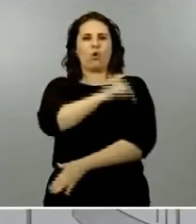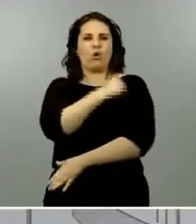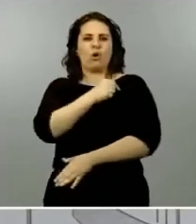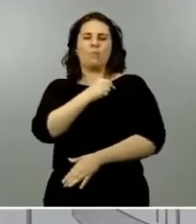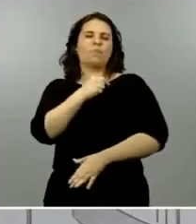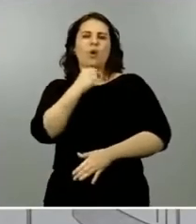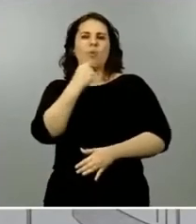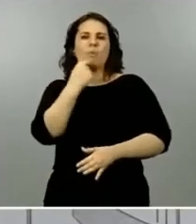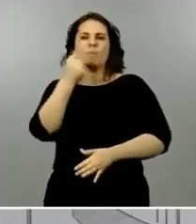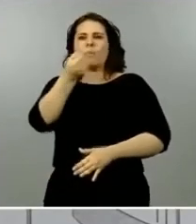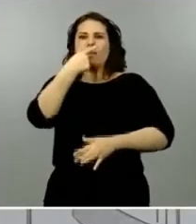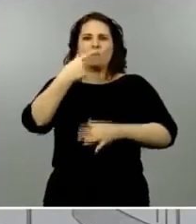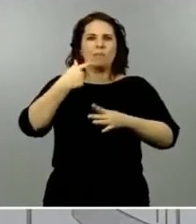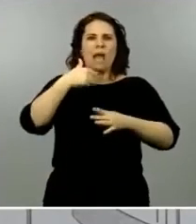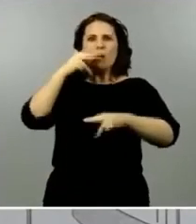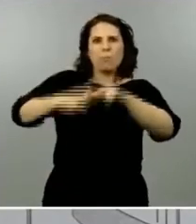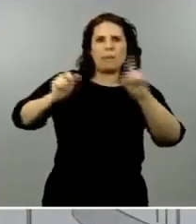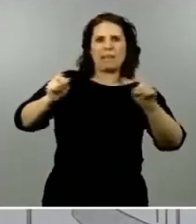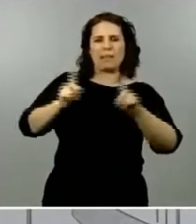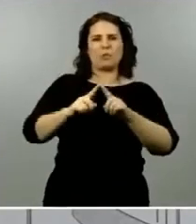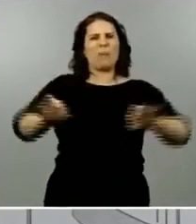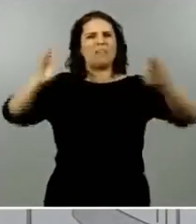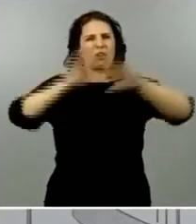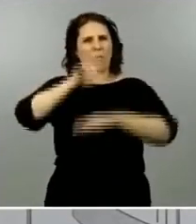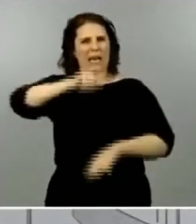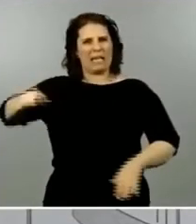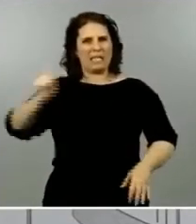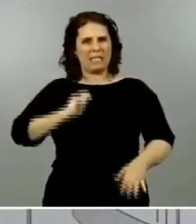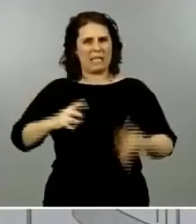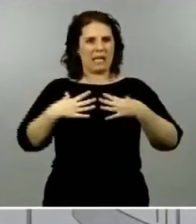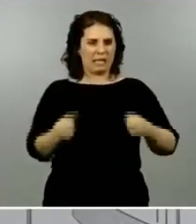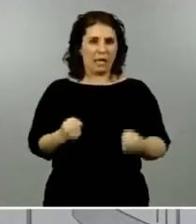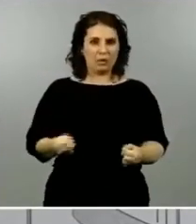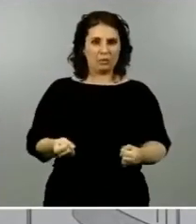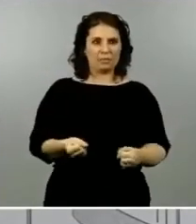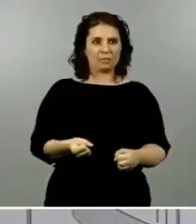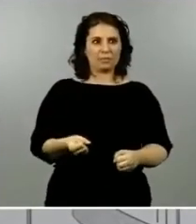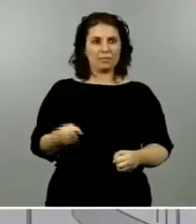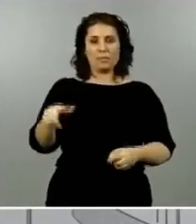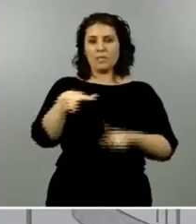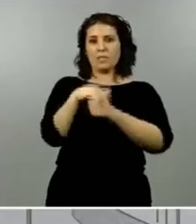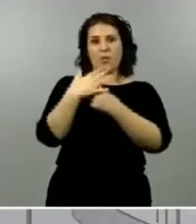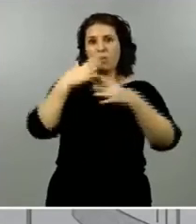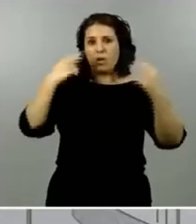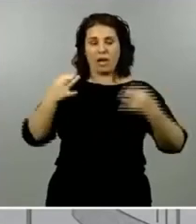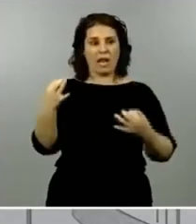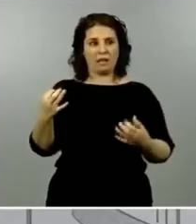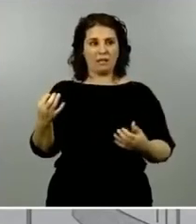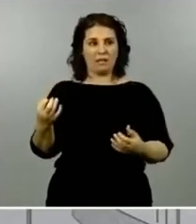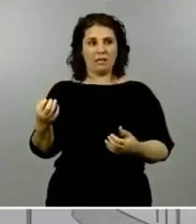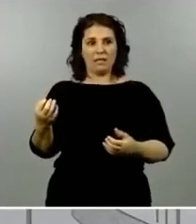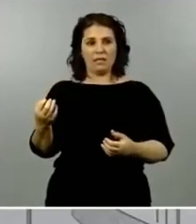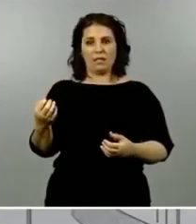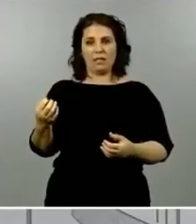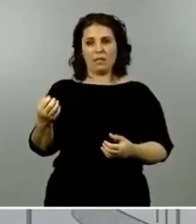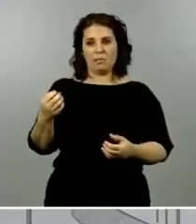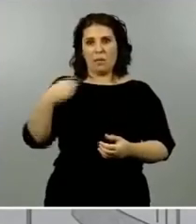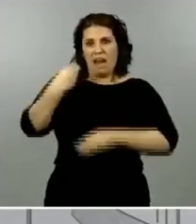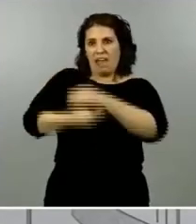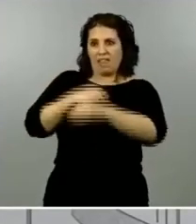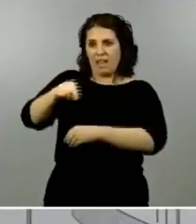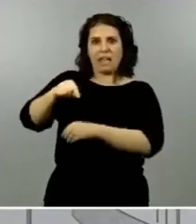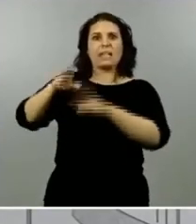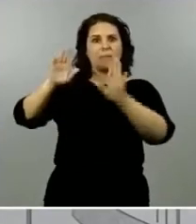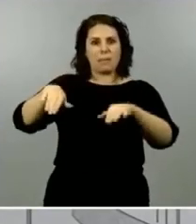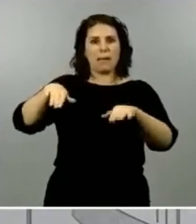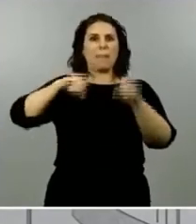sanitario los resultados yo creo que van a ofrecer conocimiento sobre el estado real de la situación y las mejores opciones para proteger a este imprescindible